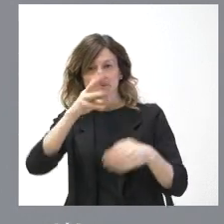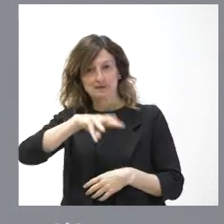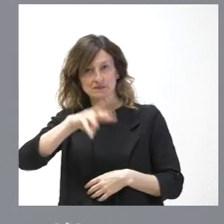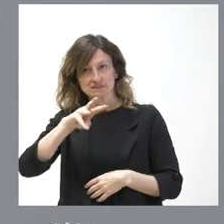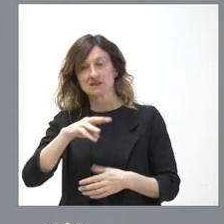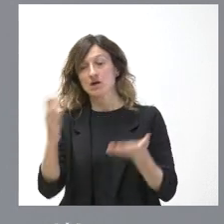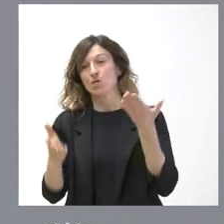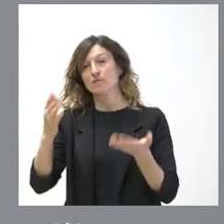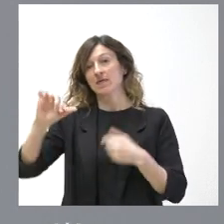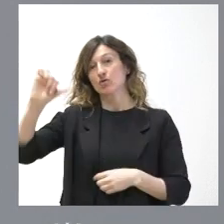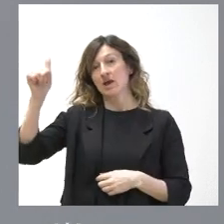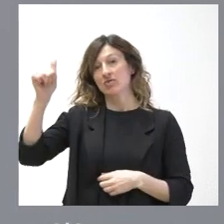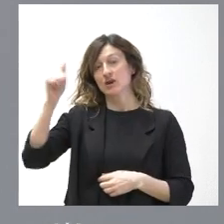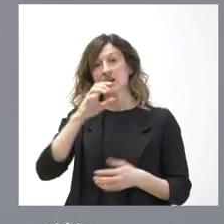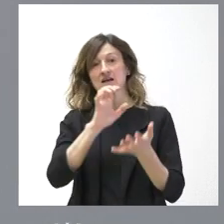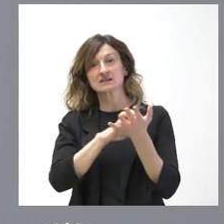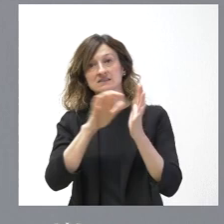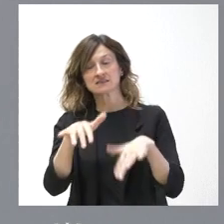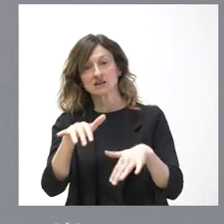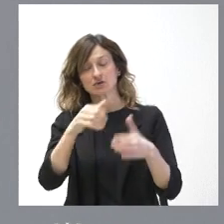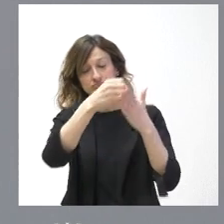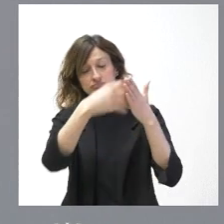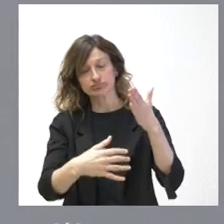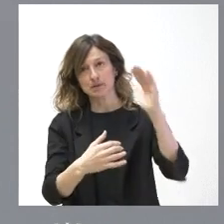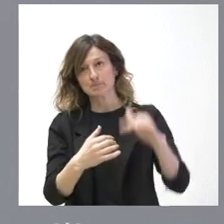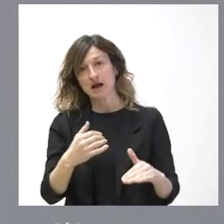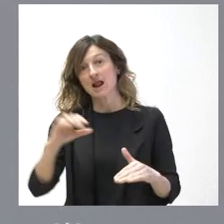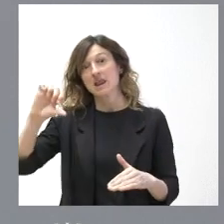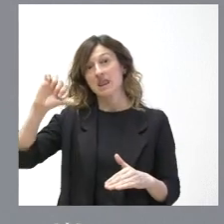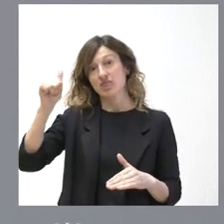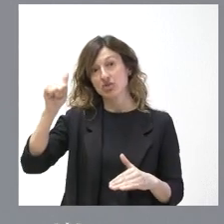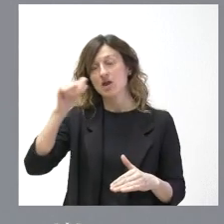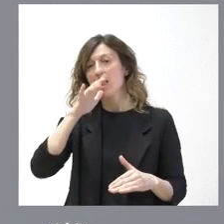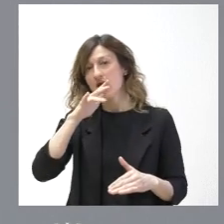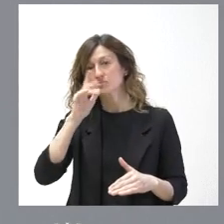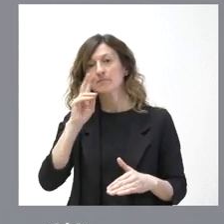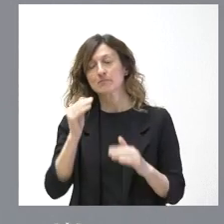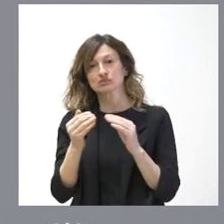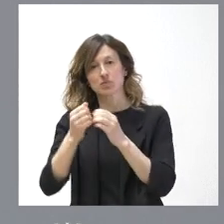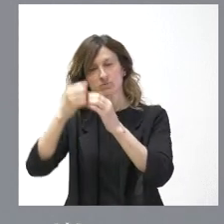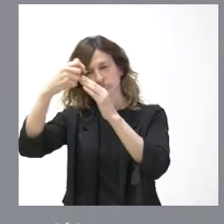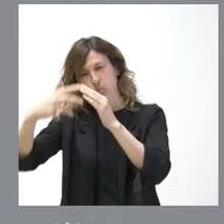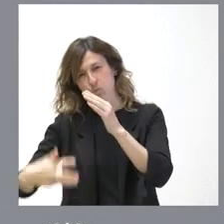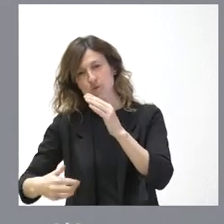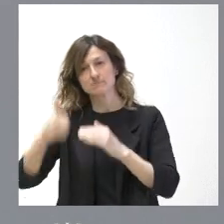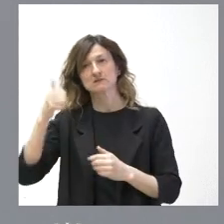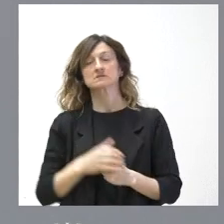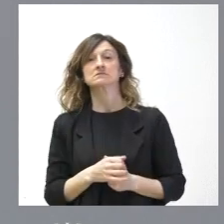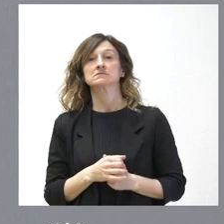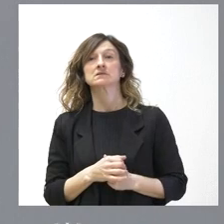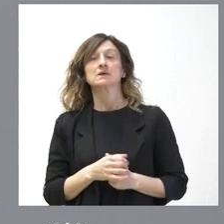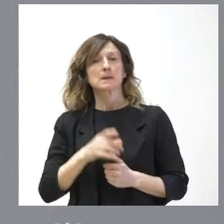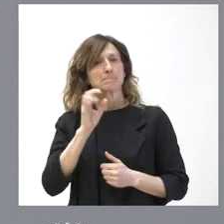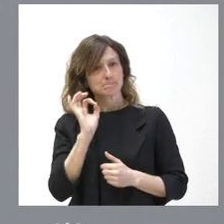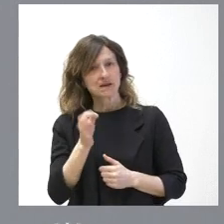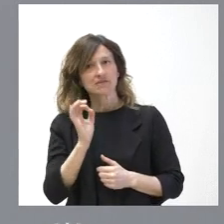comparado con el ámbito nacional, en Castilla y León se bajan las listas de espera cuando en el ámbito nacional estaban subiendo. Pero también es cierto que sigue habiendo